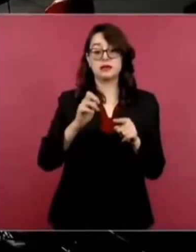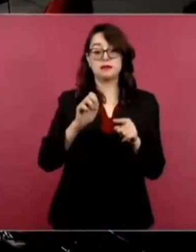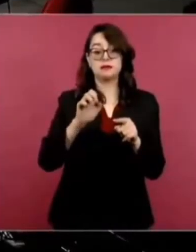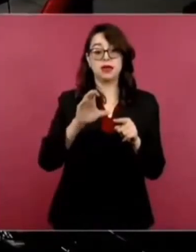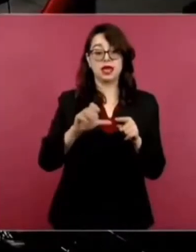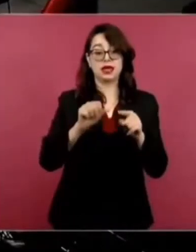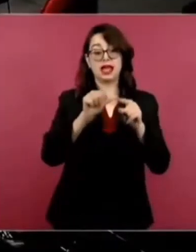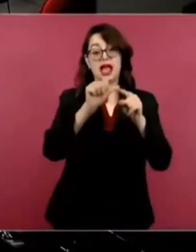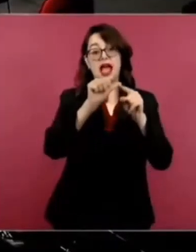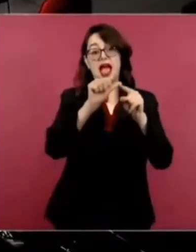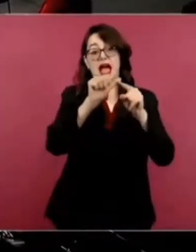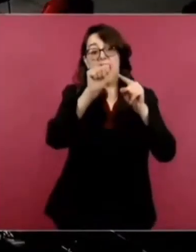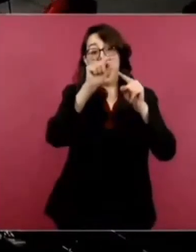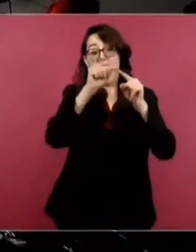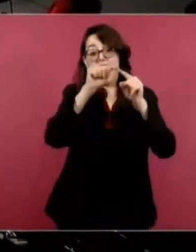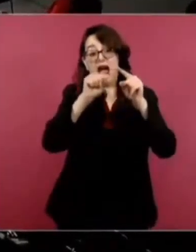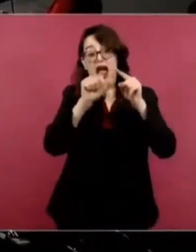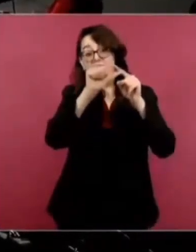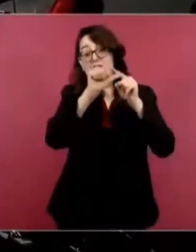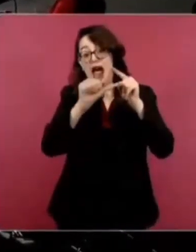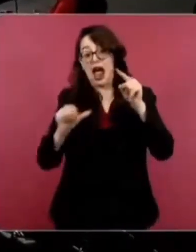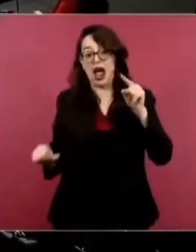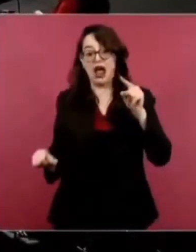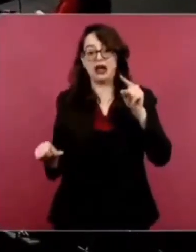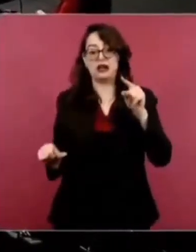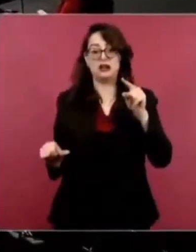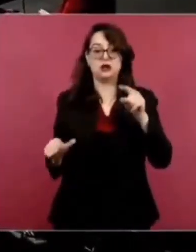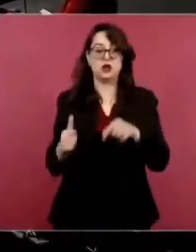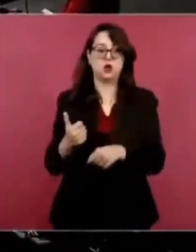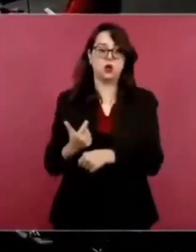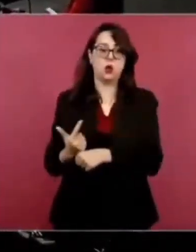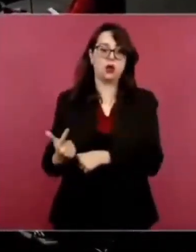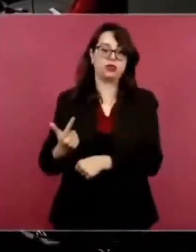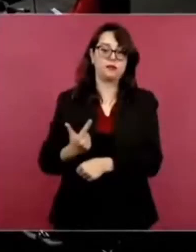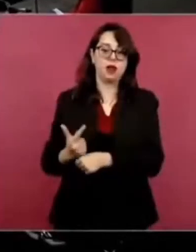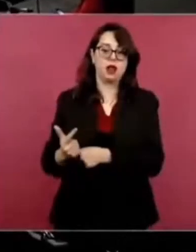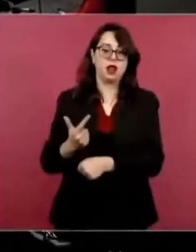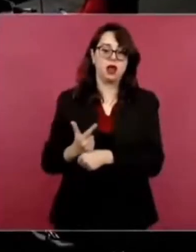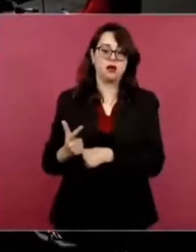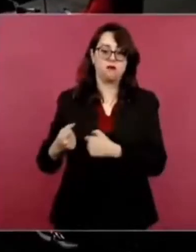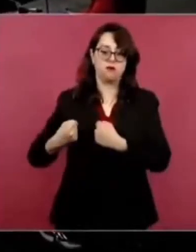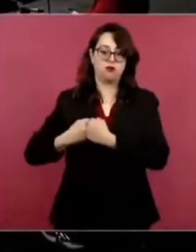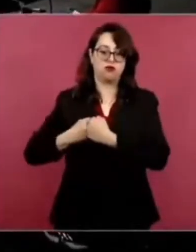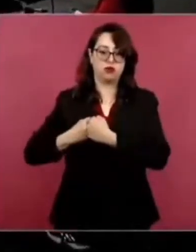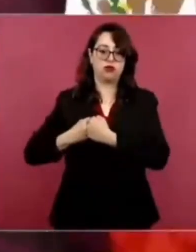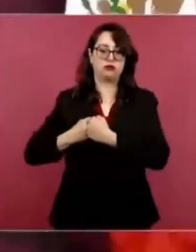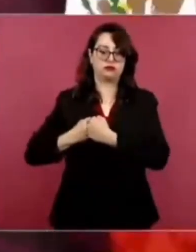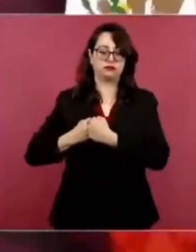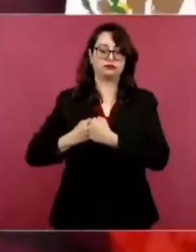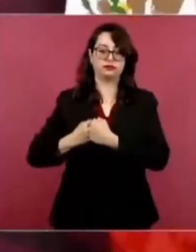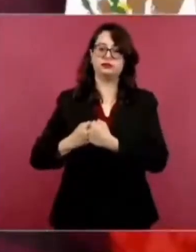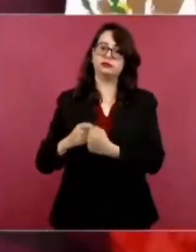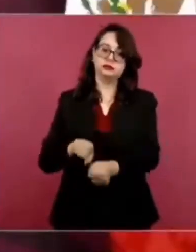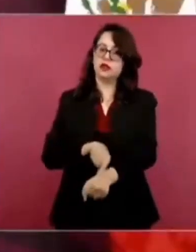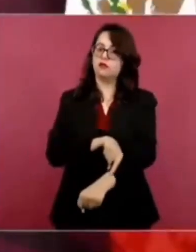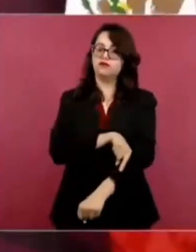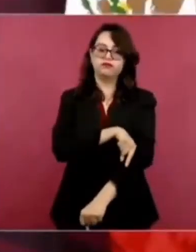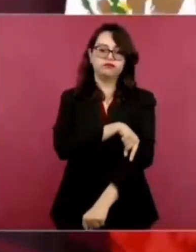Guatemala, son 450 kilómetros, y ahí estamos ya trabajando.